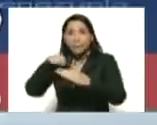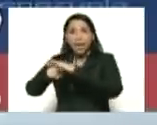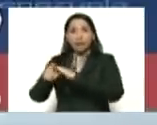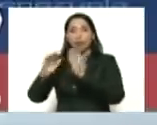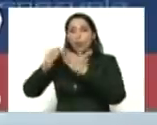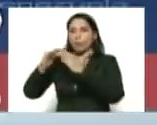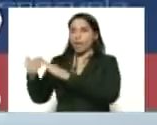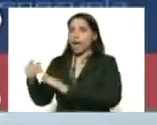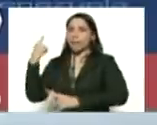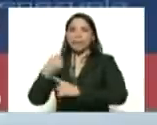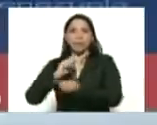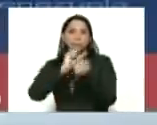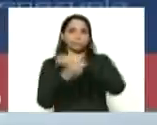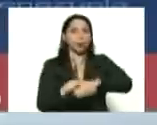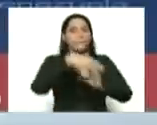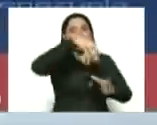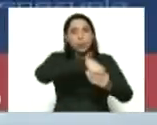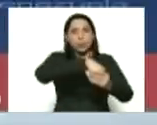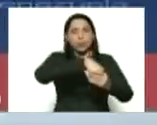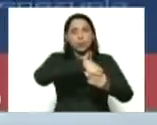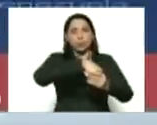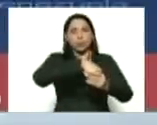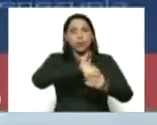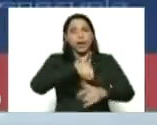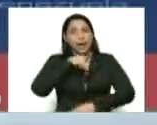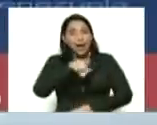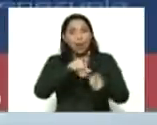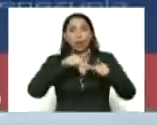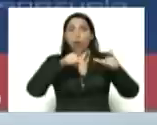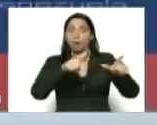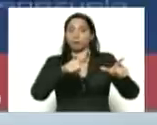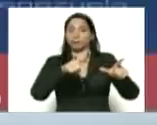pasar inmediatamente a cuarentena en esa región.